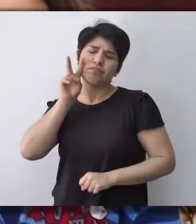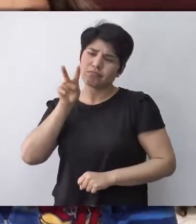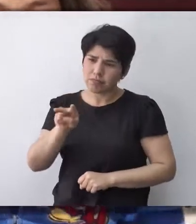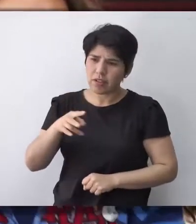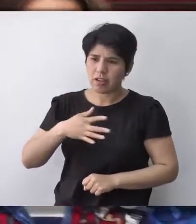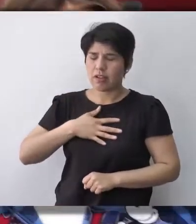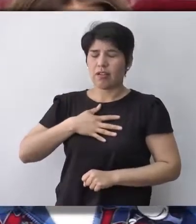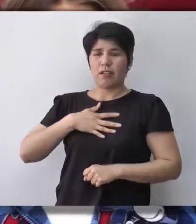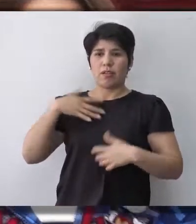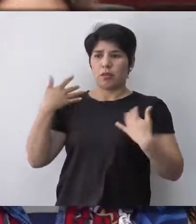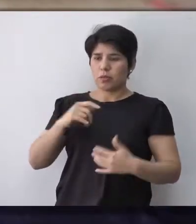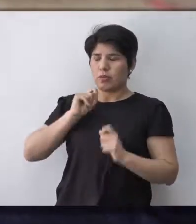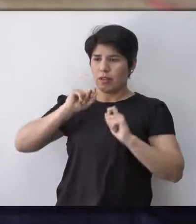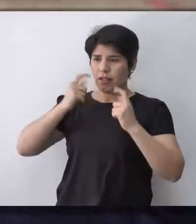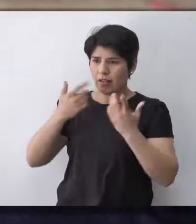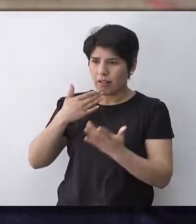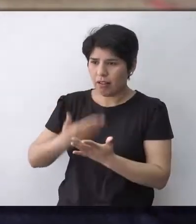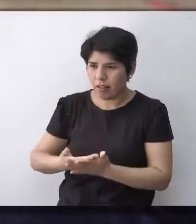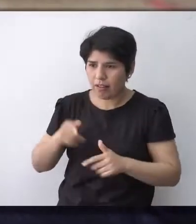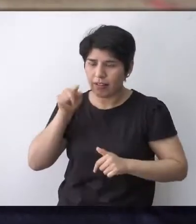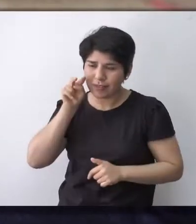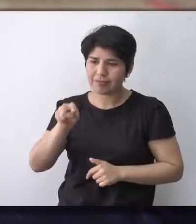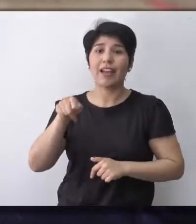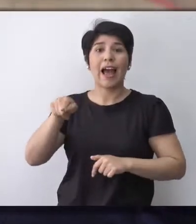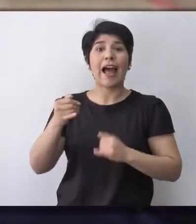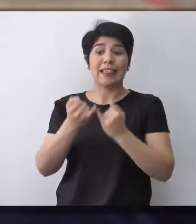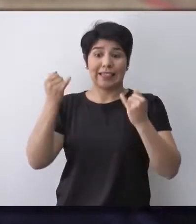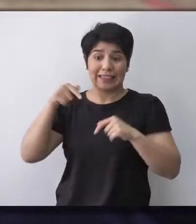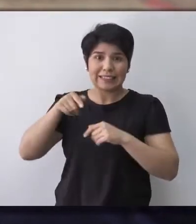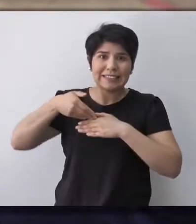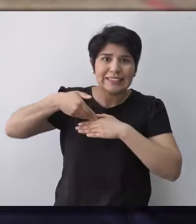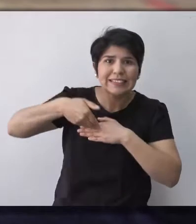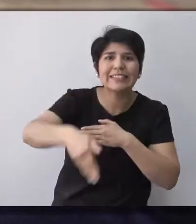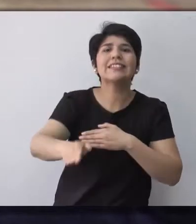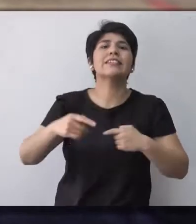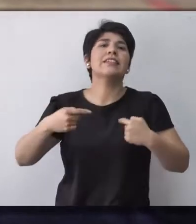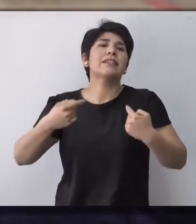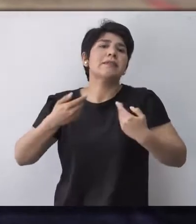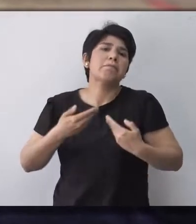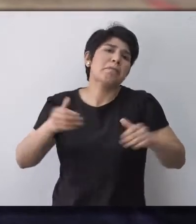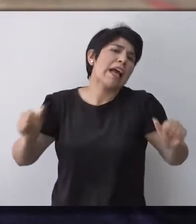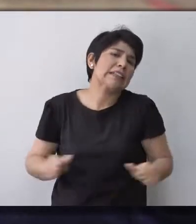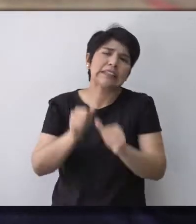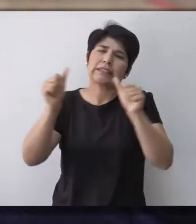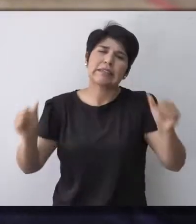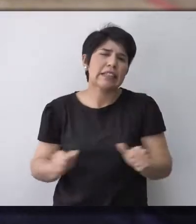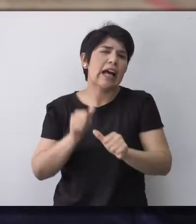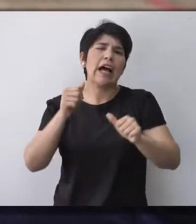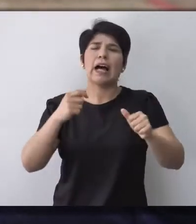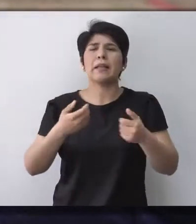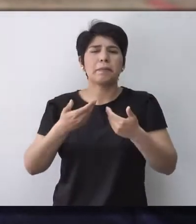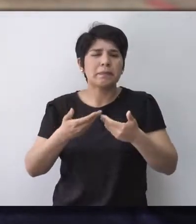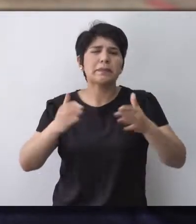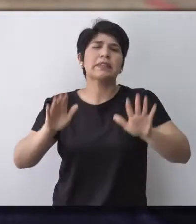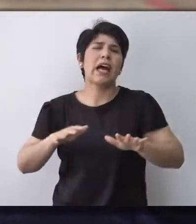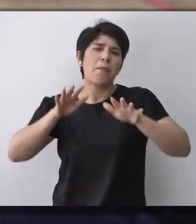Eso me impactó terriblemente. Y a partir de ese día hubo un movimiento y empezamos a hacer